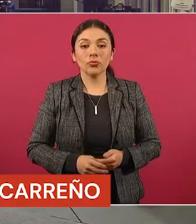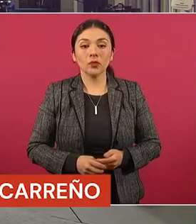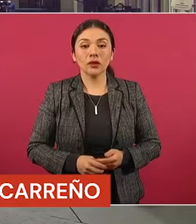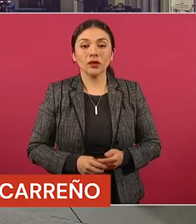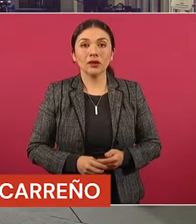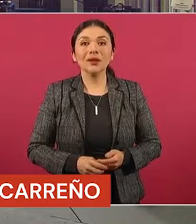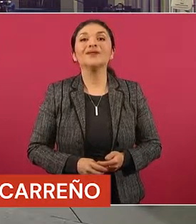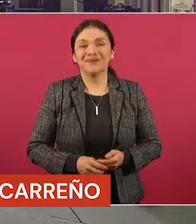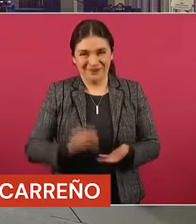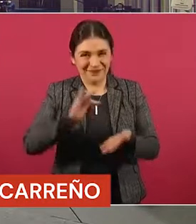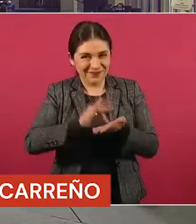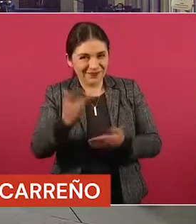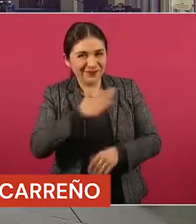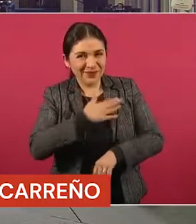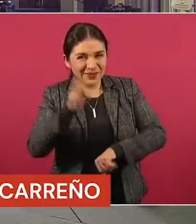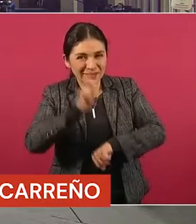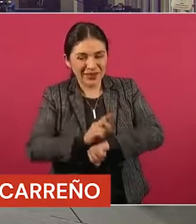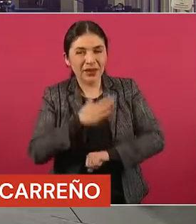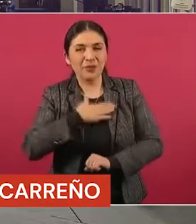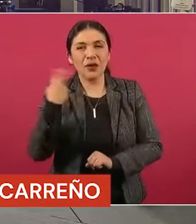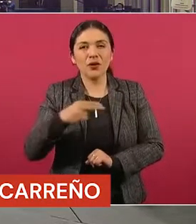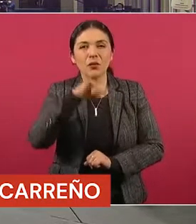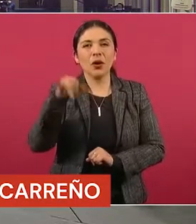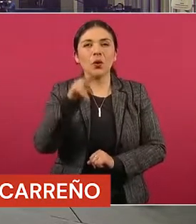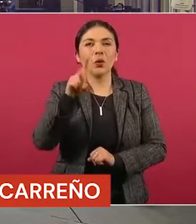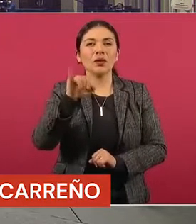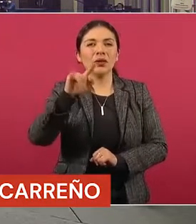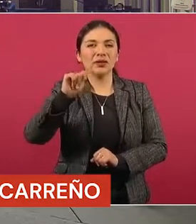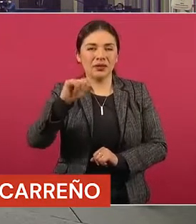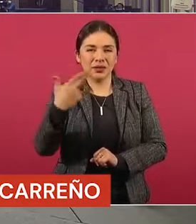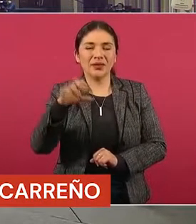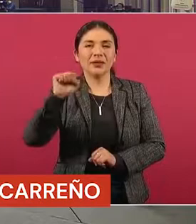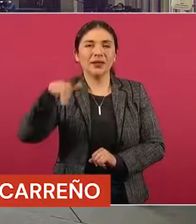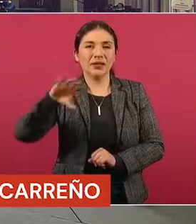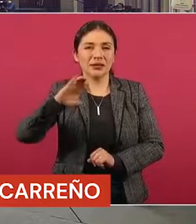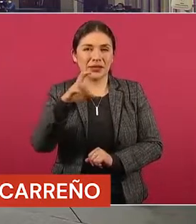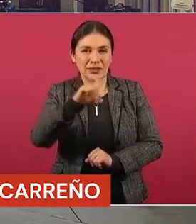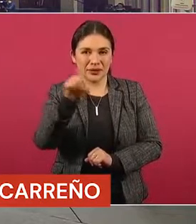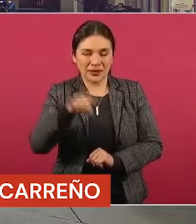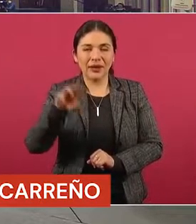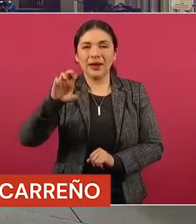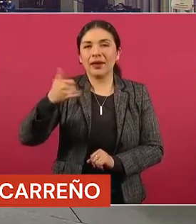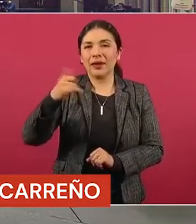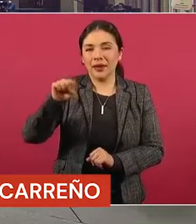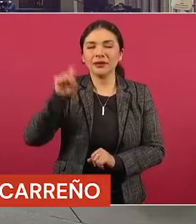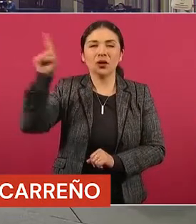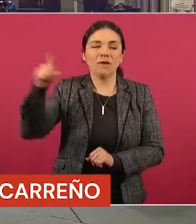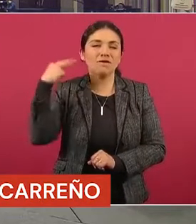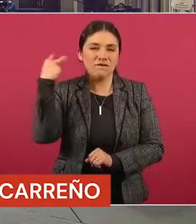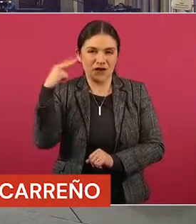Gracias, presidente. Buenos días. Judit Sánchez Reyes, corresponsal de Imagen del Golfo de Veracruz.